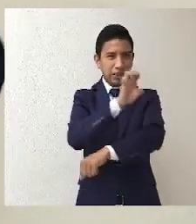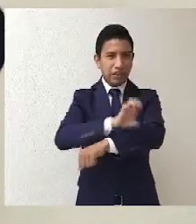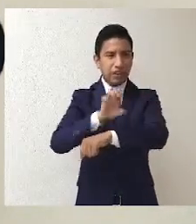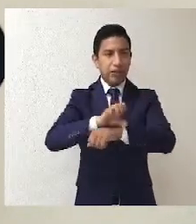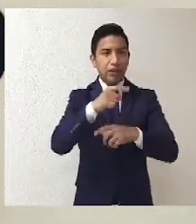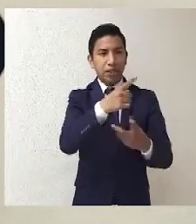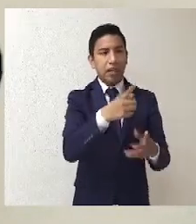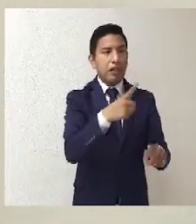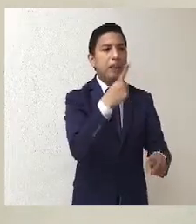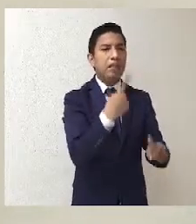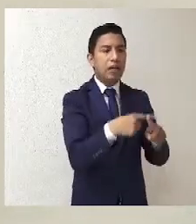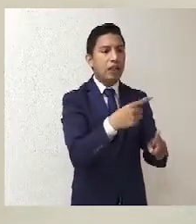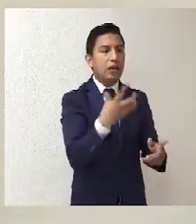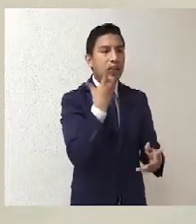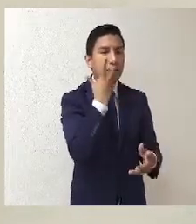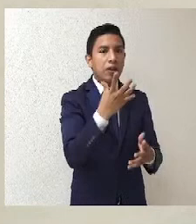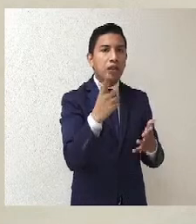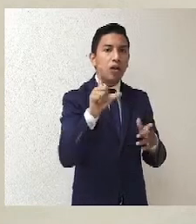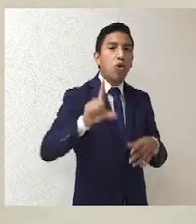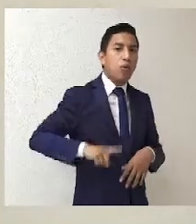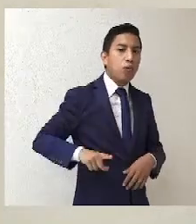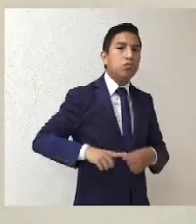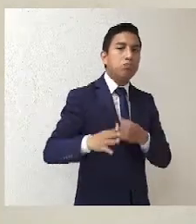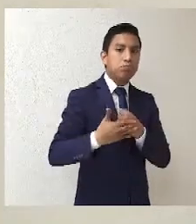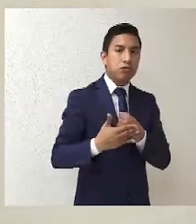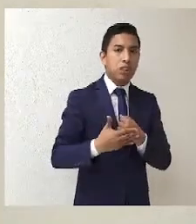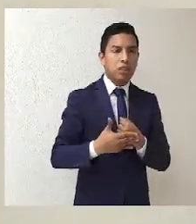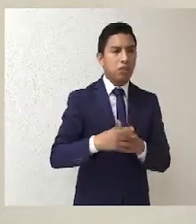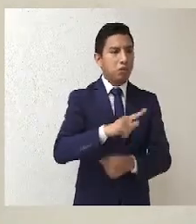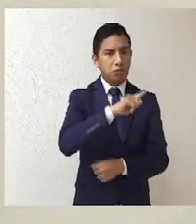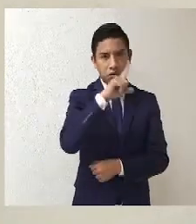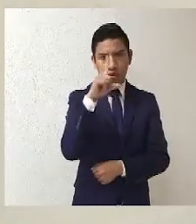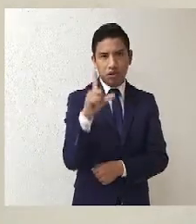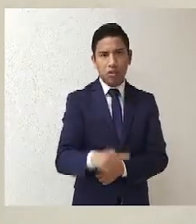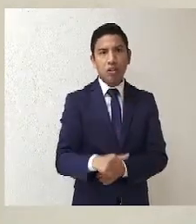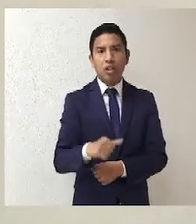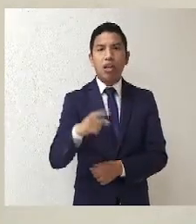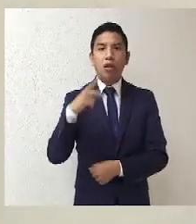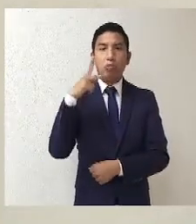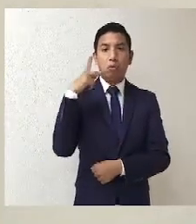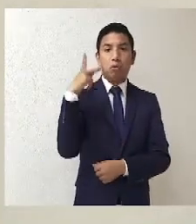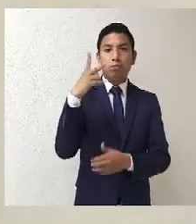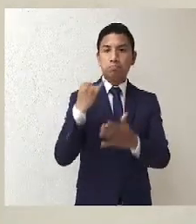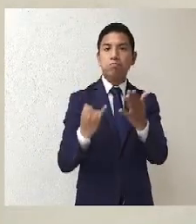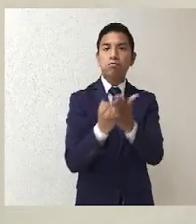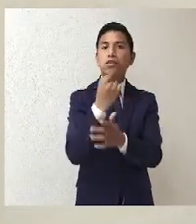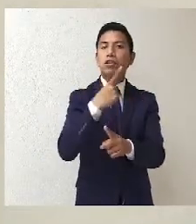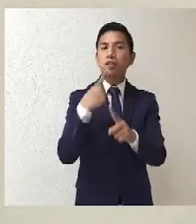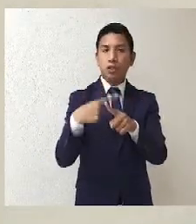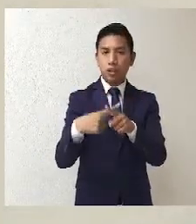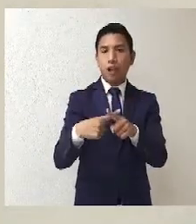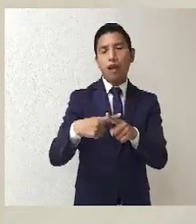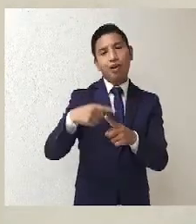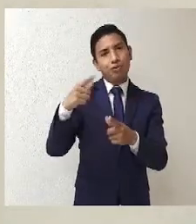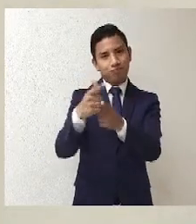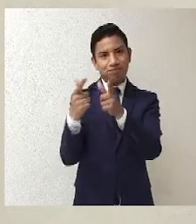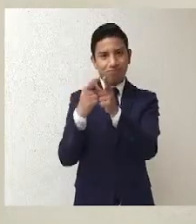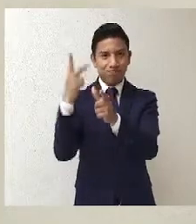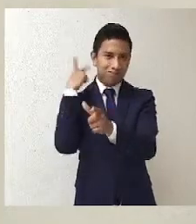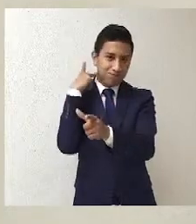para tener un mejor perfil, pero la decisión finalmente estaría en los órganos de Morena. Entonces,